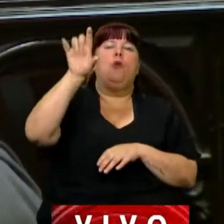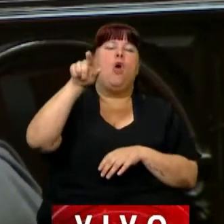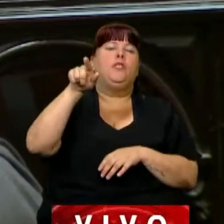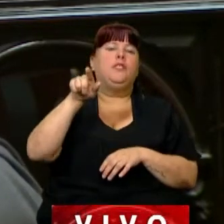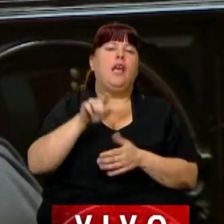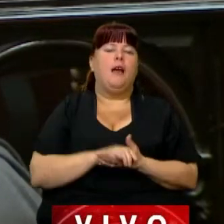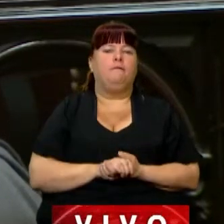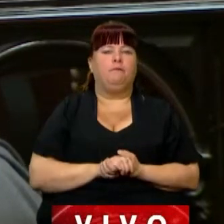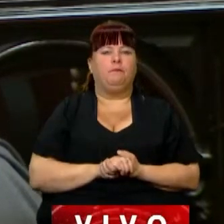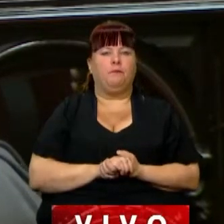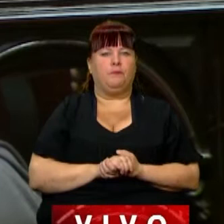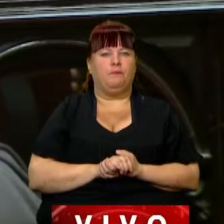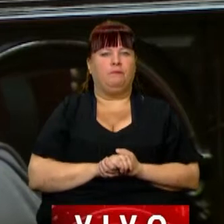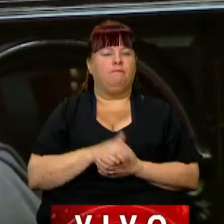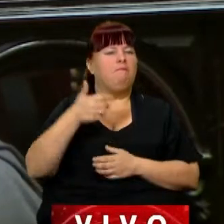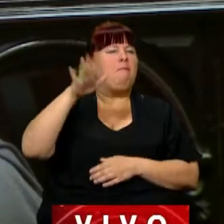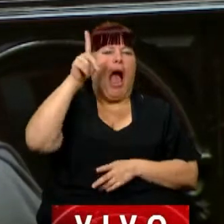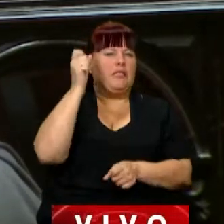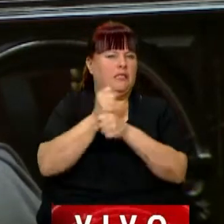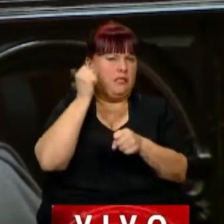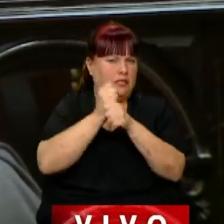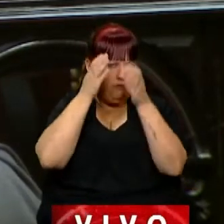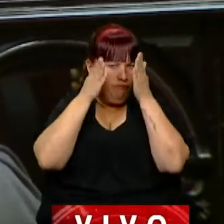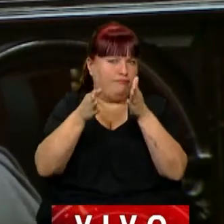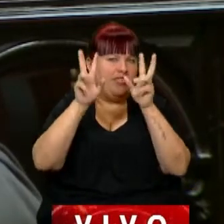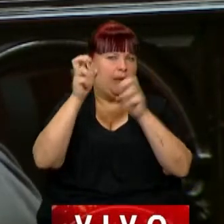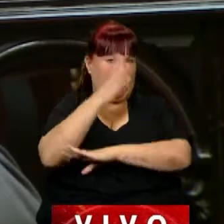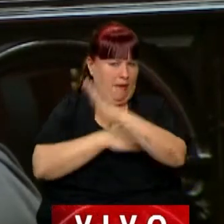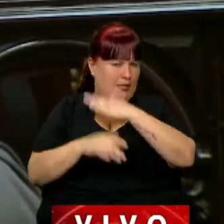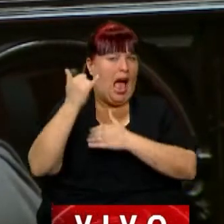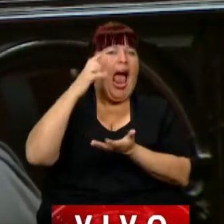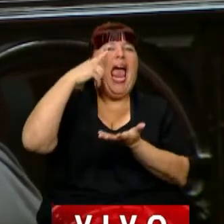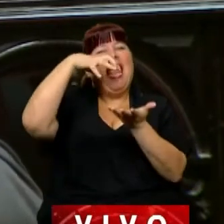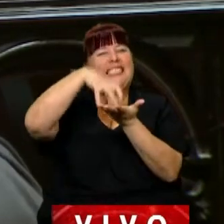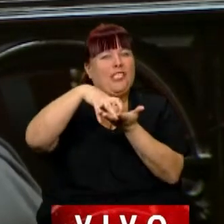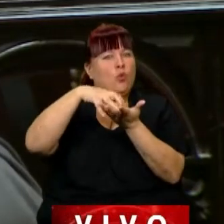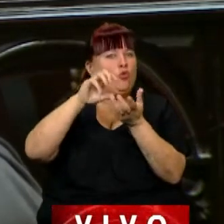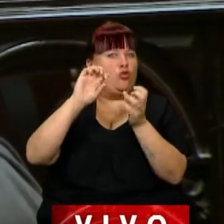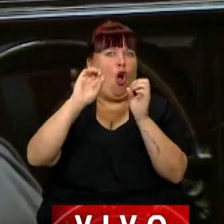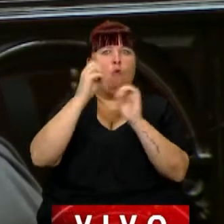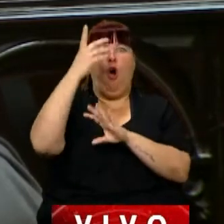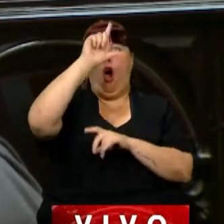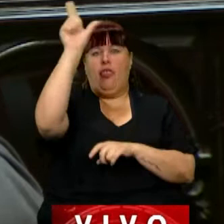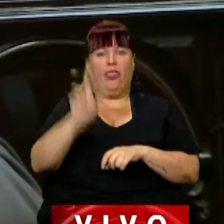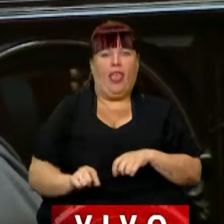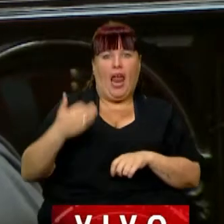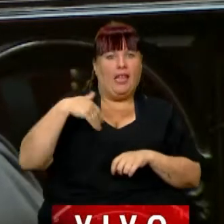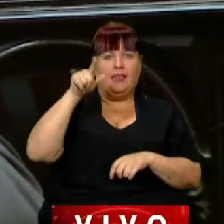que más ha trabajado en esa cuestión y tiene un instituto que es modelo a nivel país.